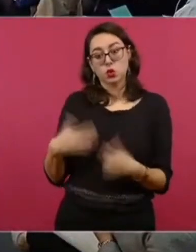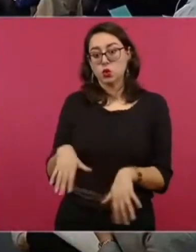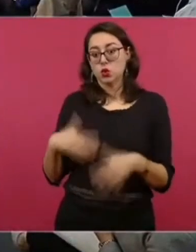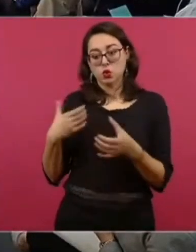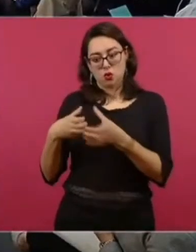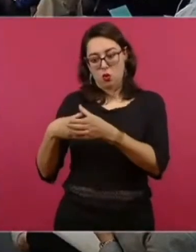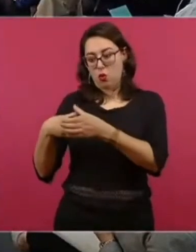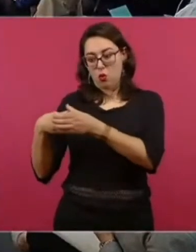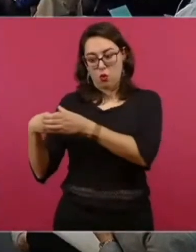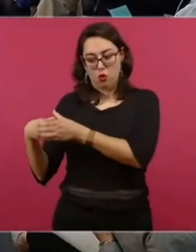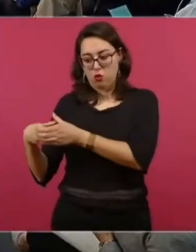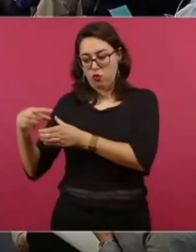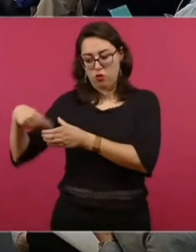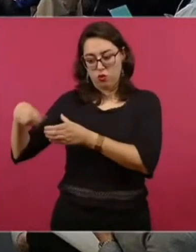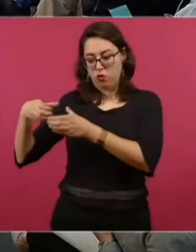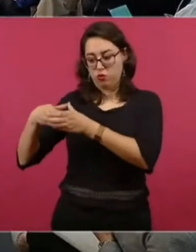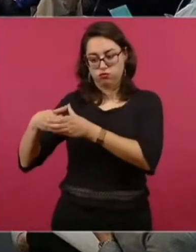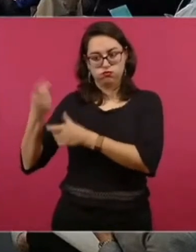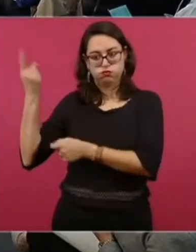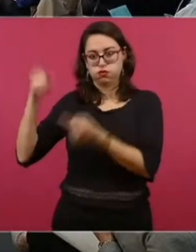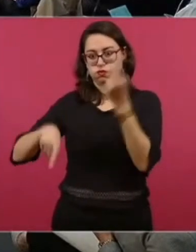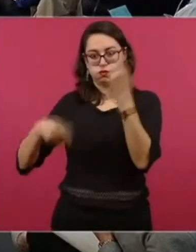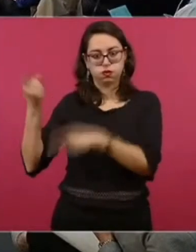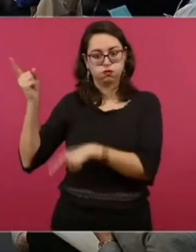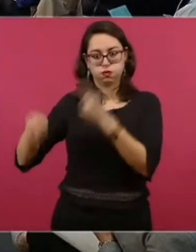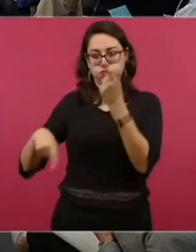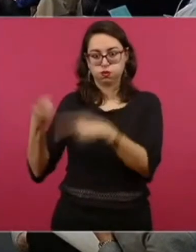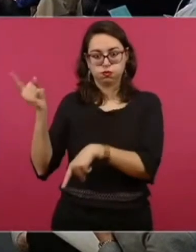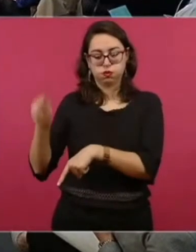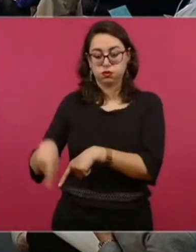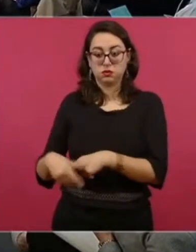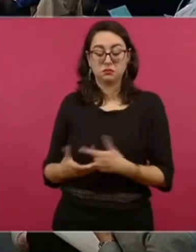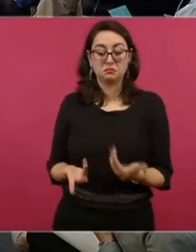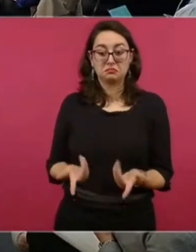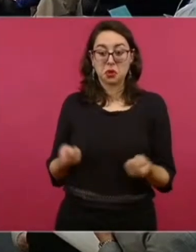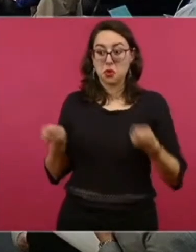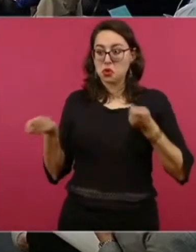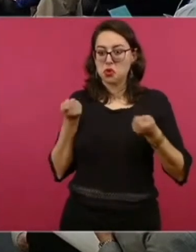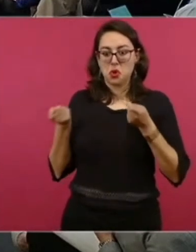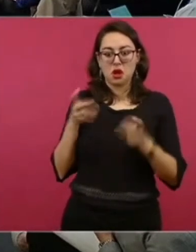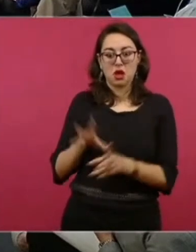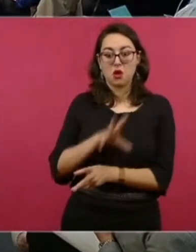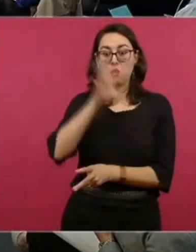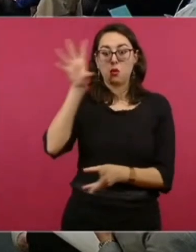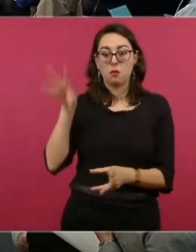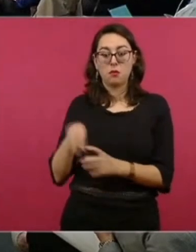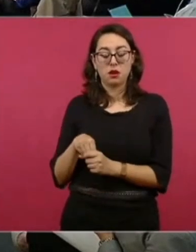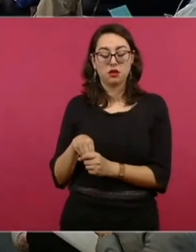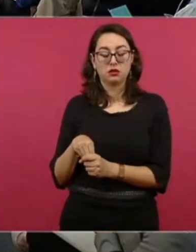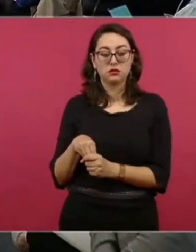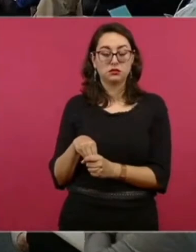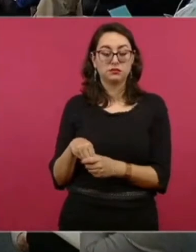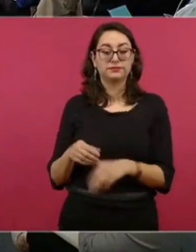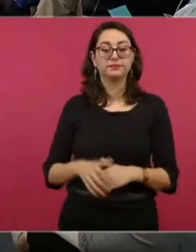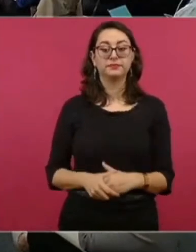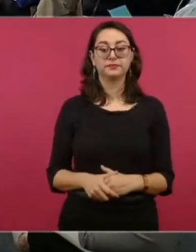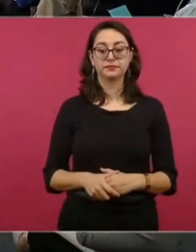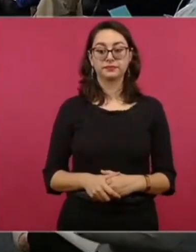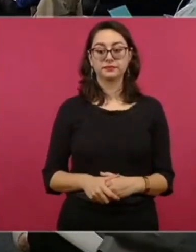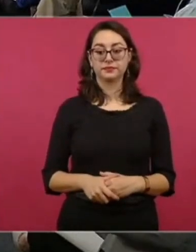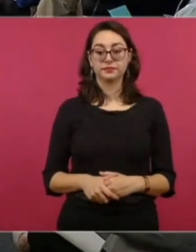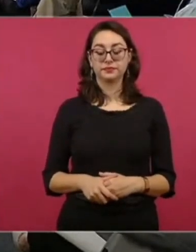Un grupo se apoderó de economía.